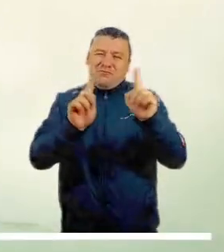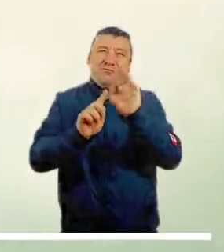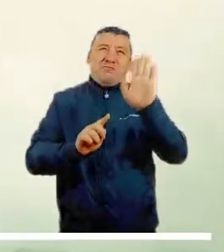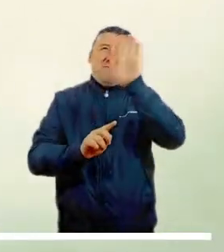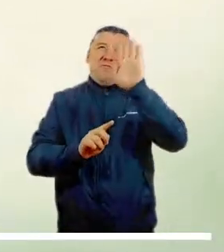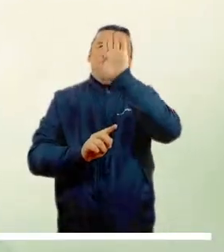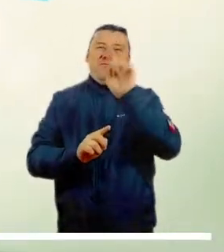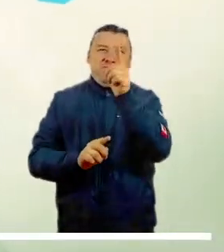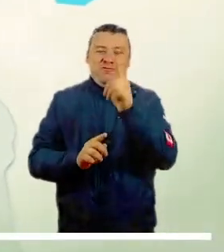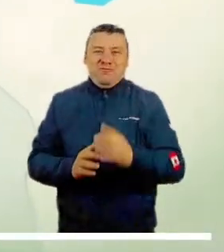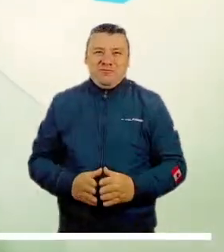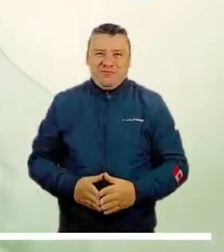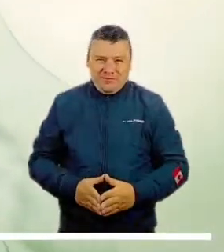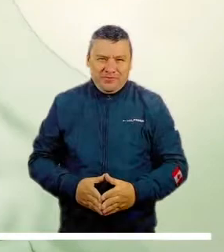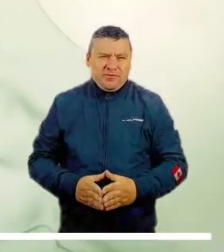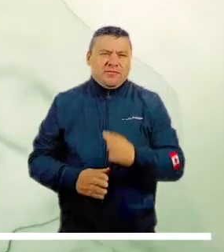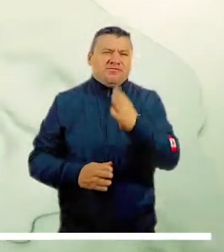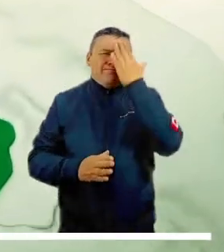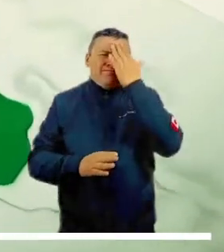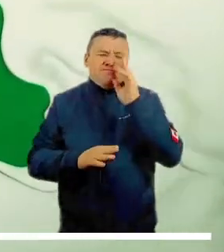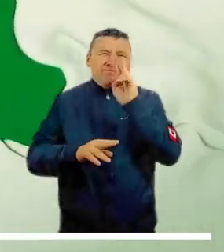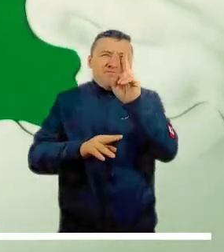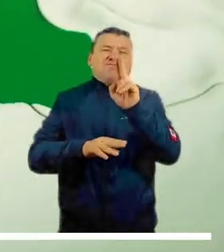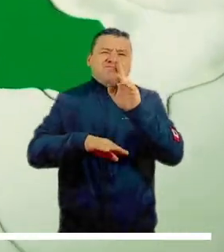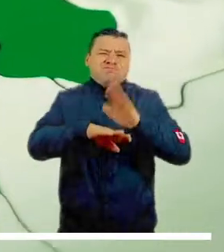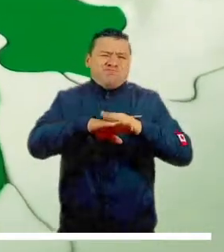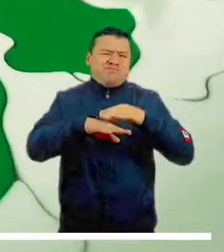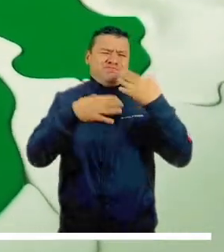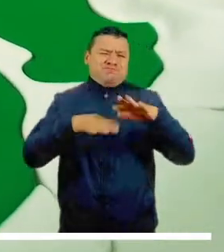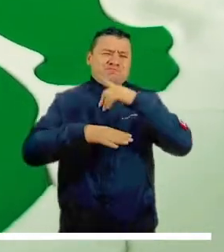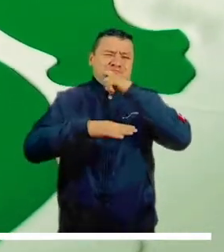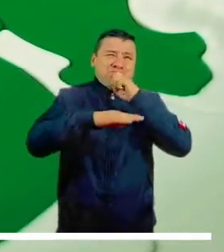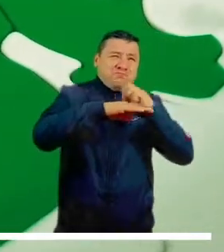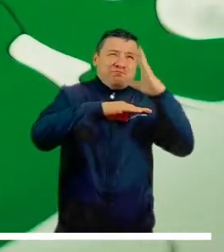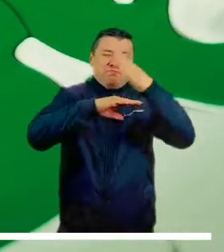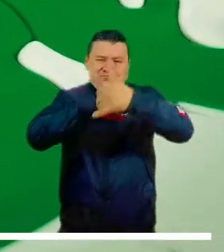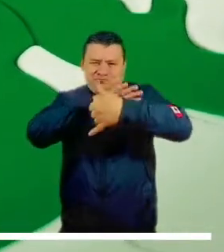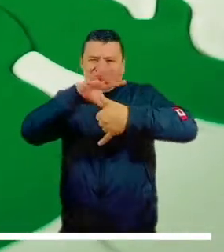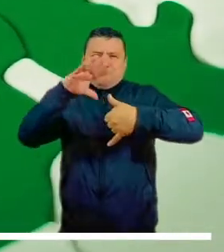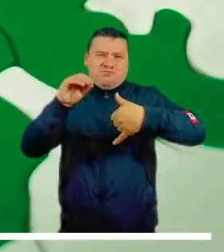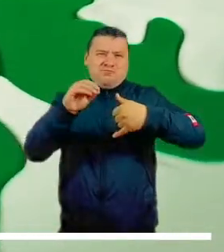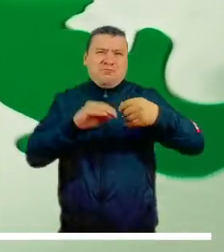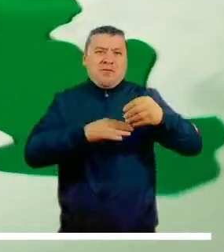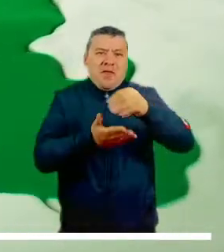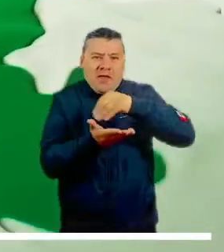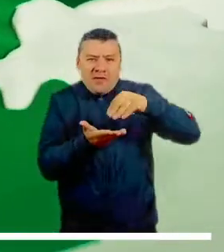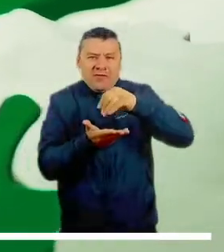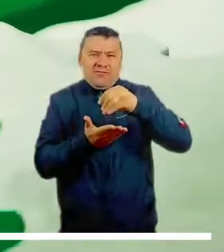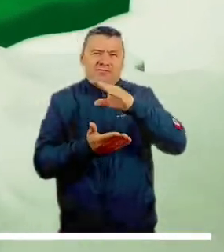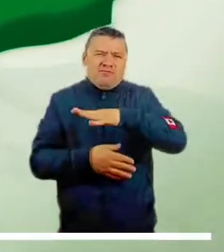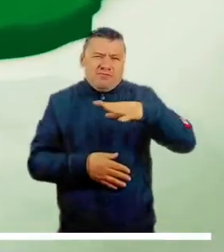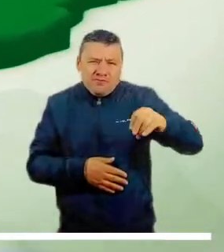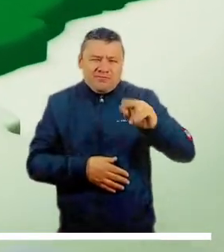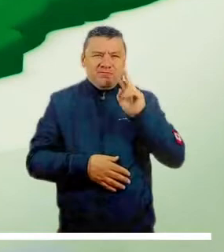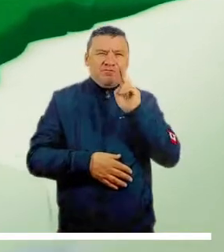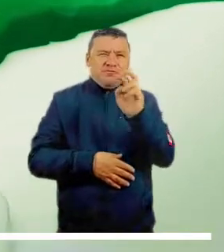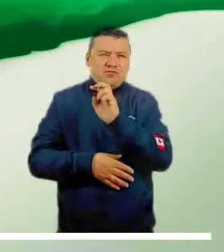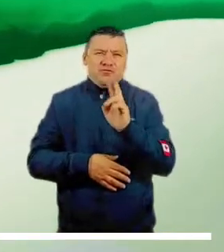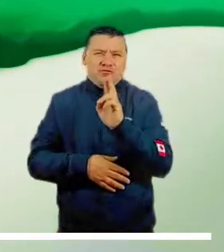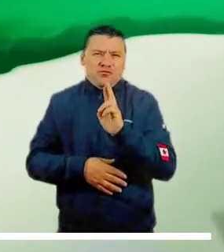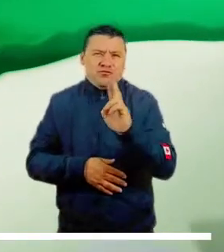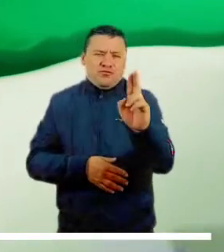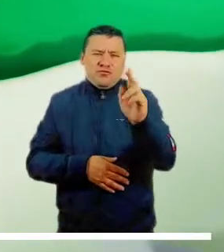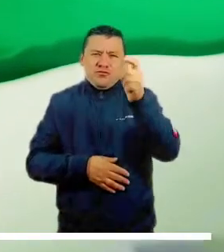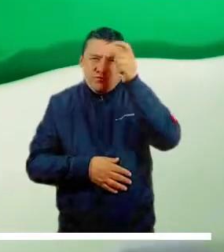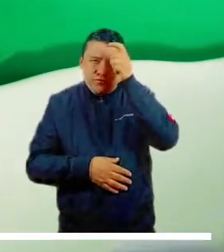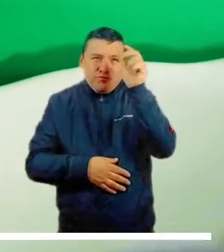Aunque en el Caribe persisten las condiciones secas, en el litoral de Atlántico y Magdalena, así como en el suroccidente de Córdoba y sur